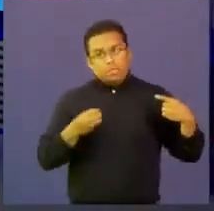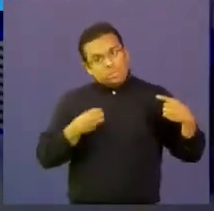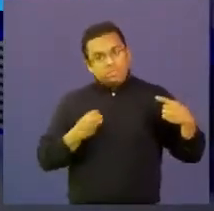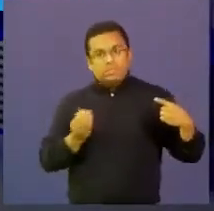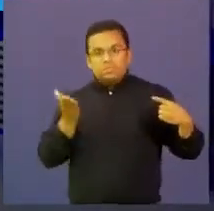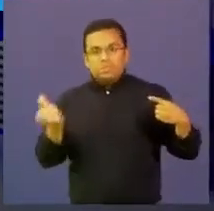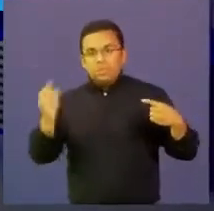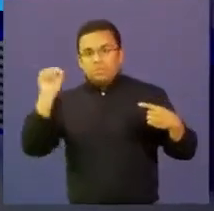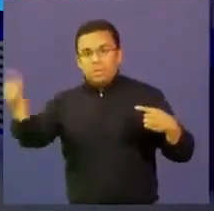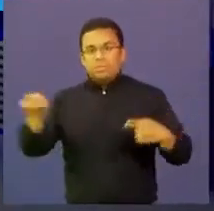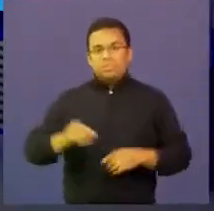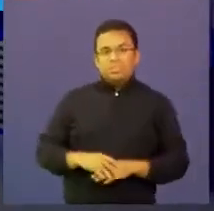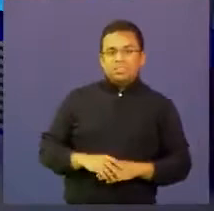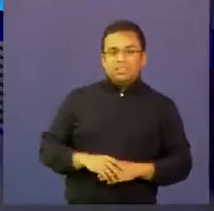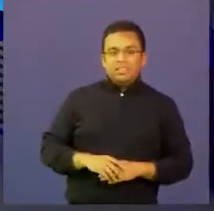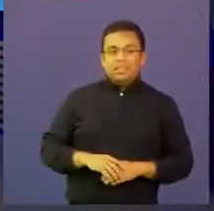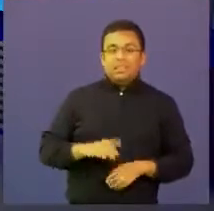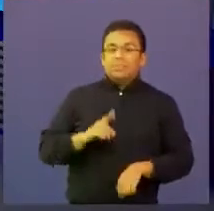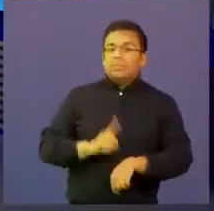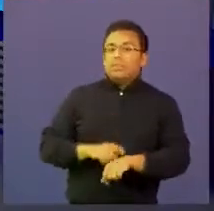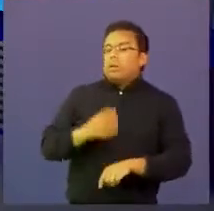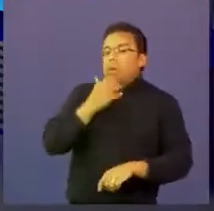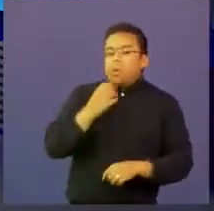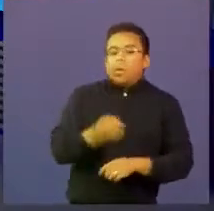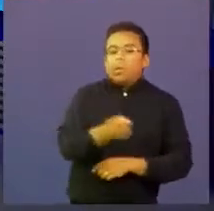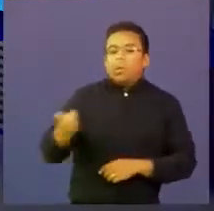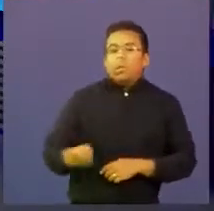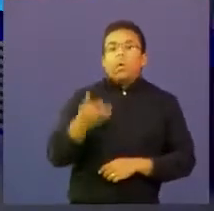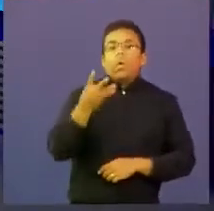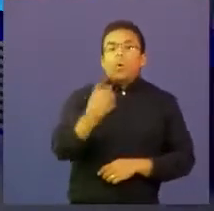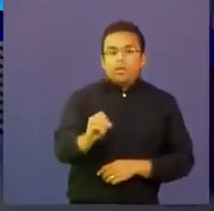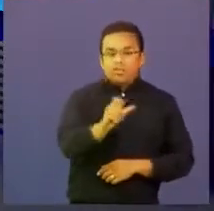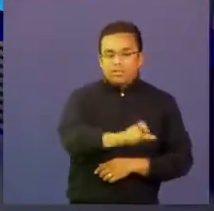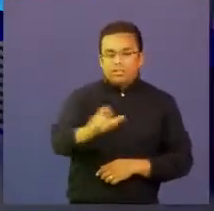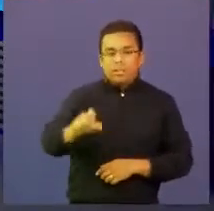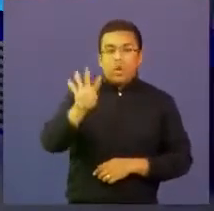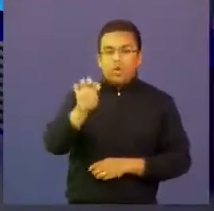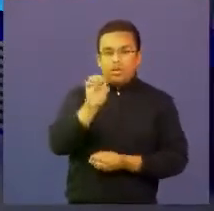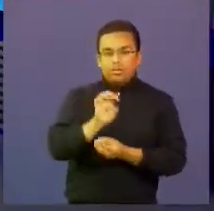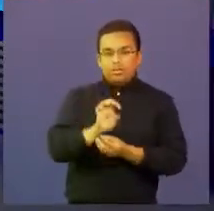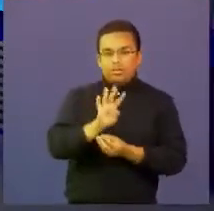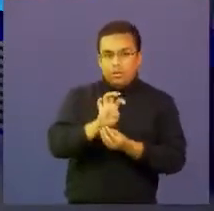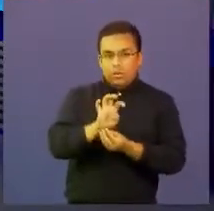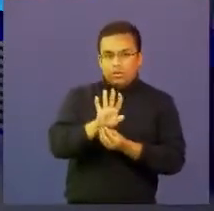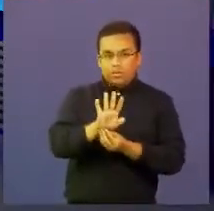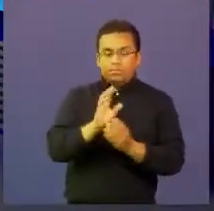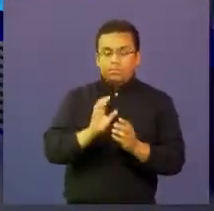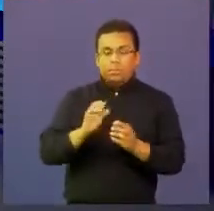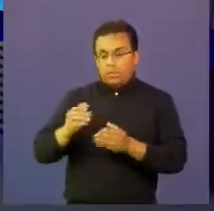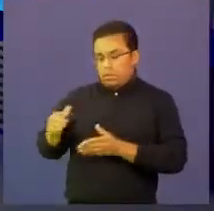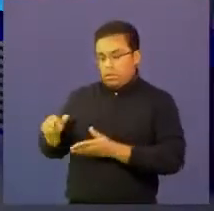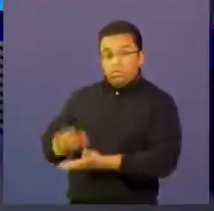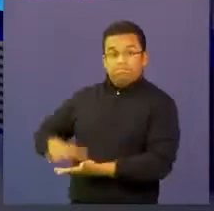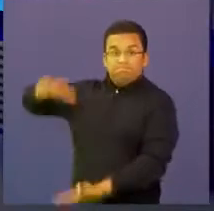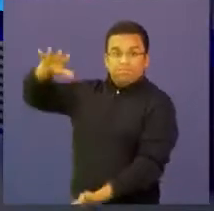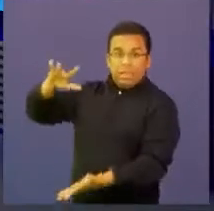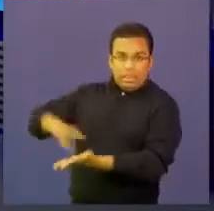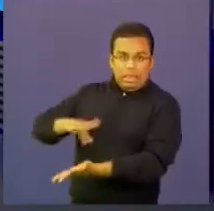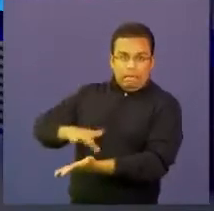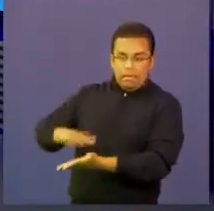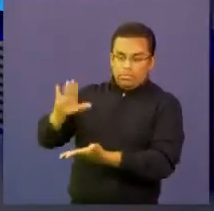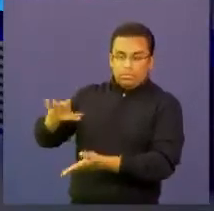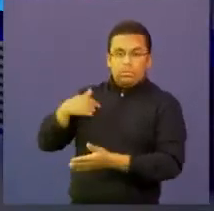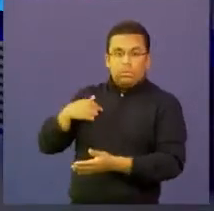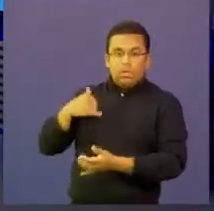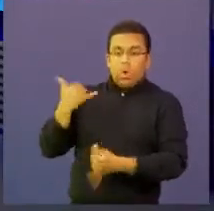qué es lo que nosotros haríamos? Tenemos 40 estudiantes de noveno, tenemos las 40 tabletas, tienen su juego.